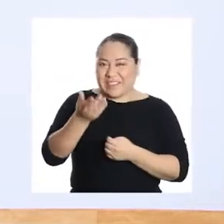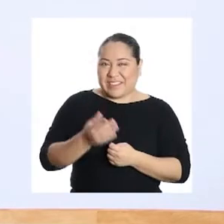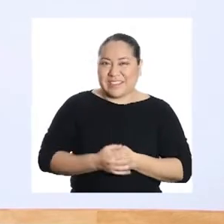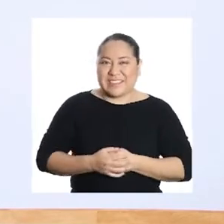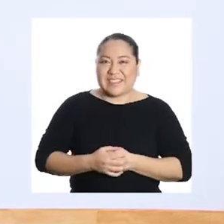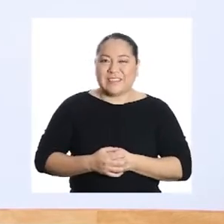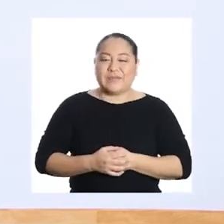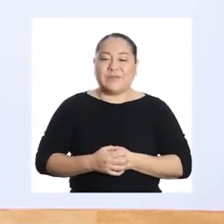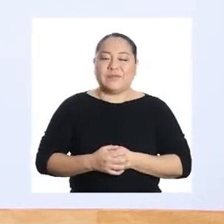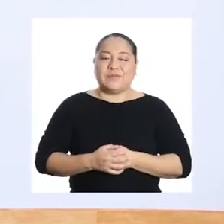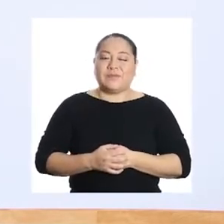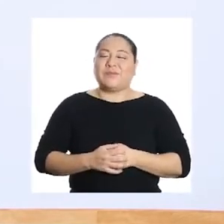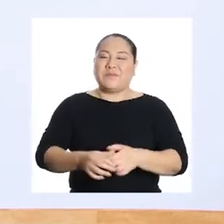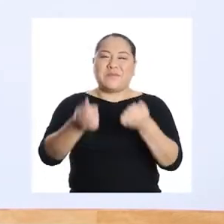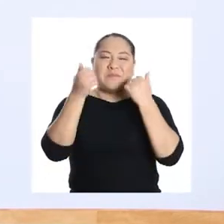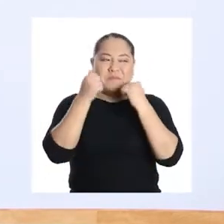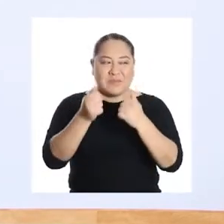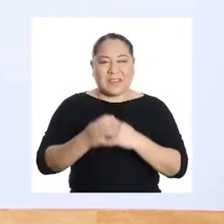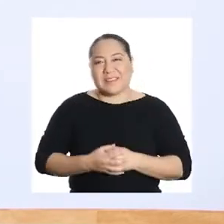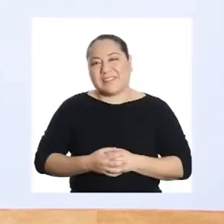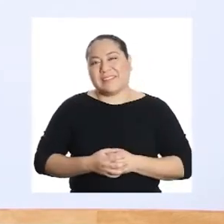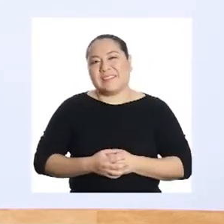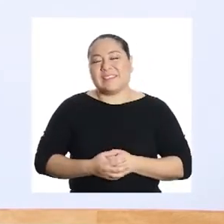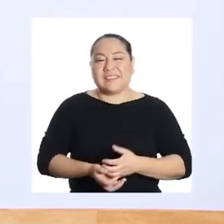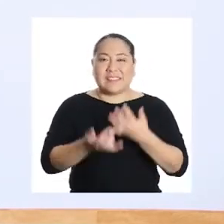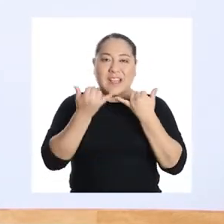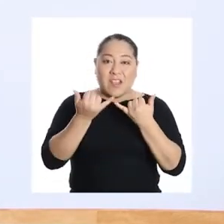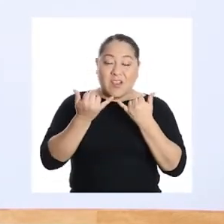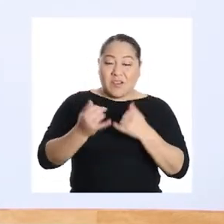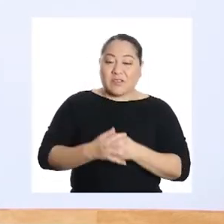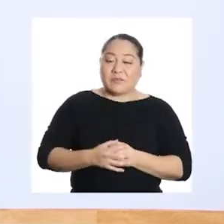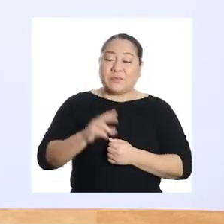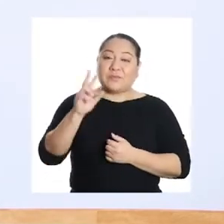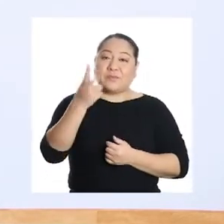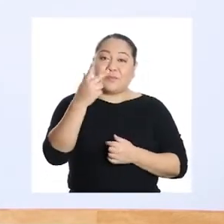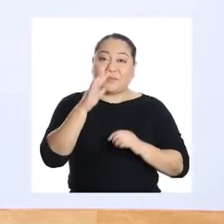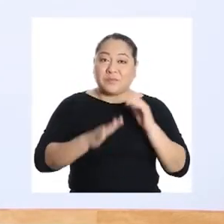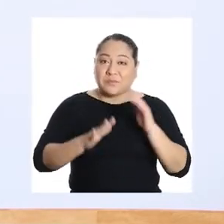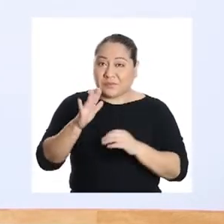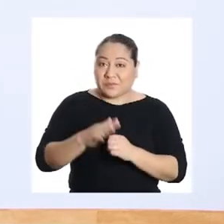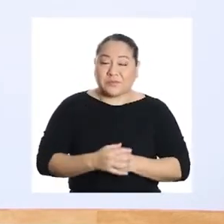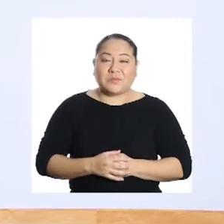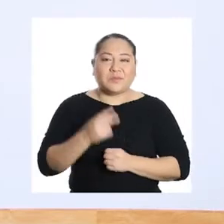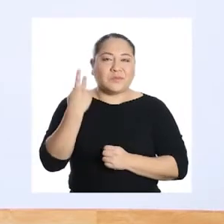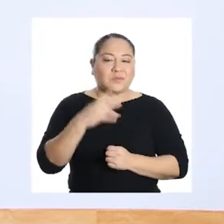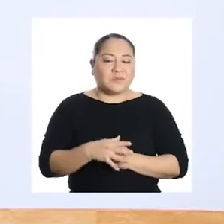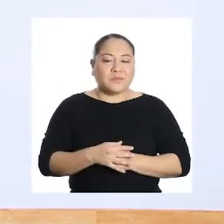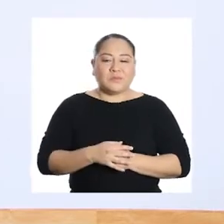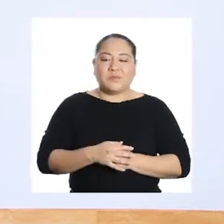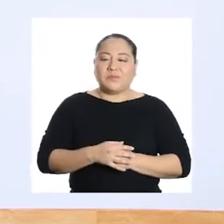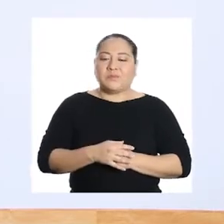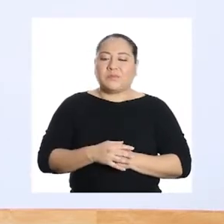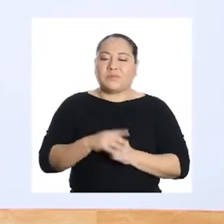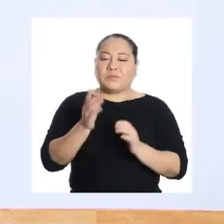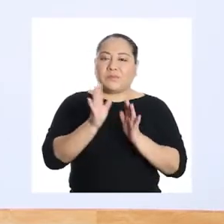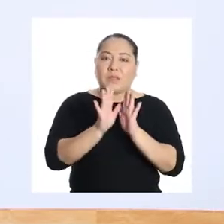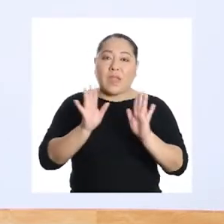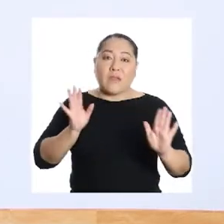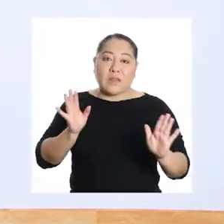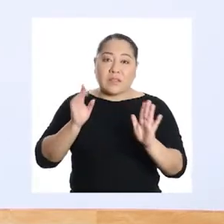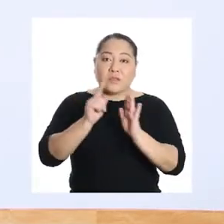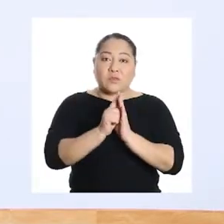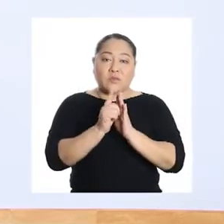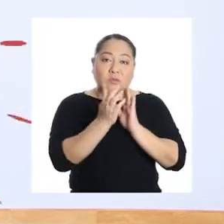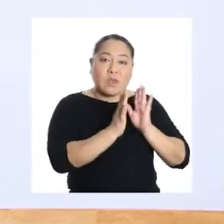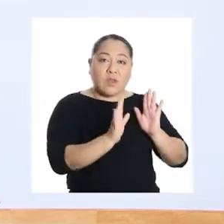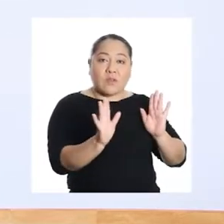vez más. ¡Muy bien! Ahora vamos con el tercero. Vamos a abrir mirando a un lado y hacia el